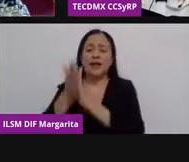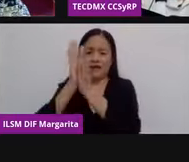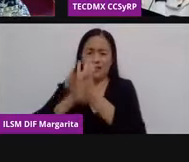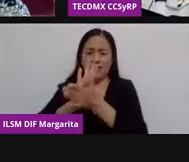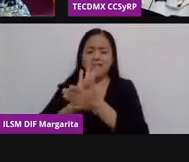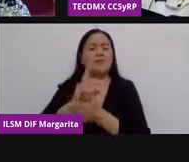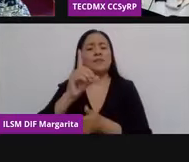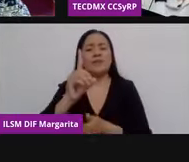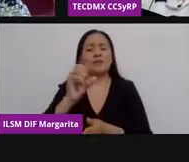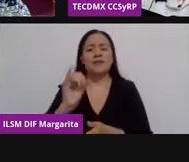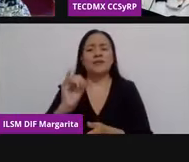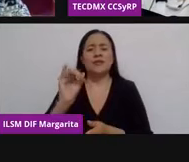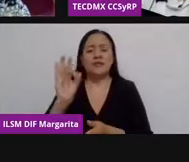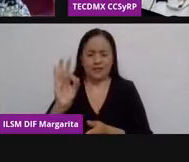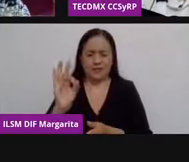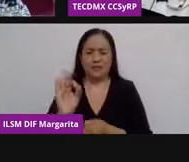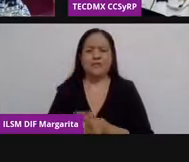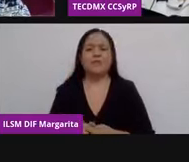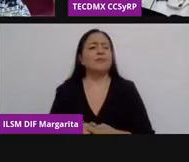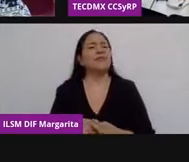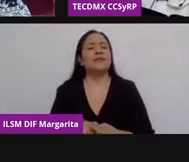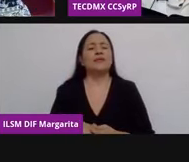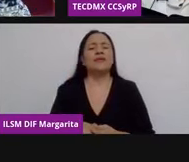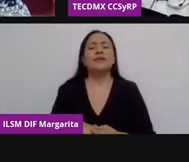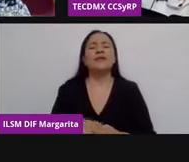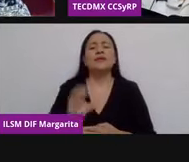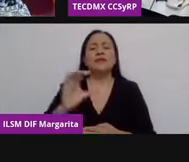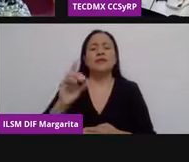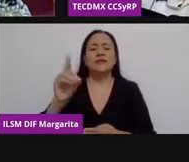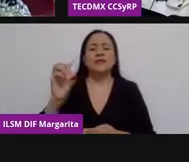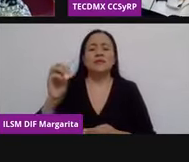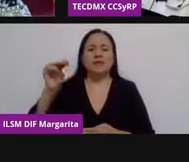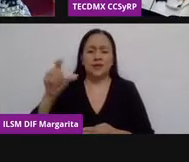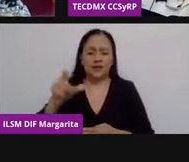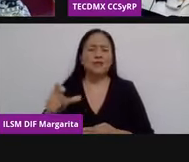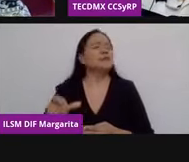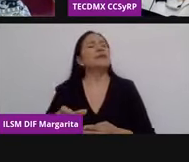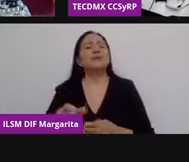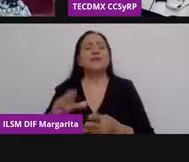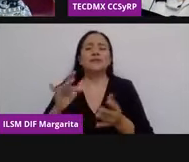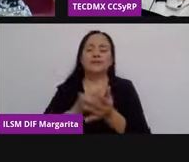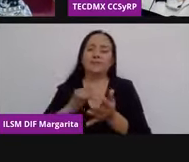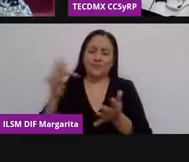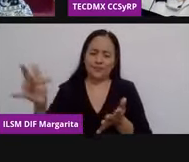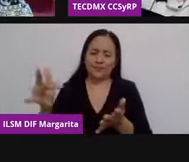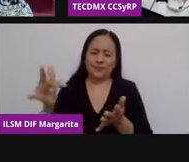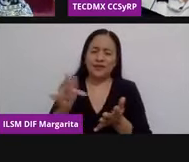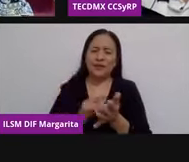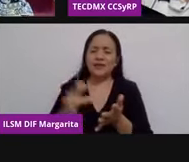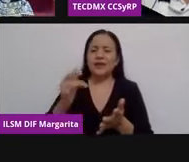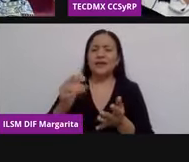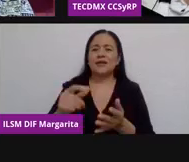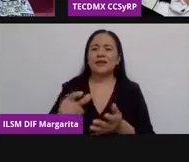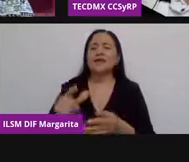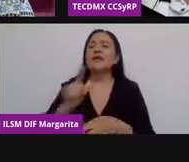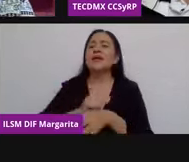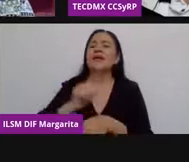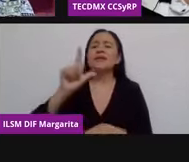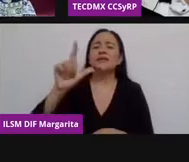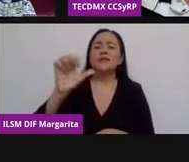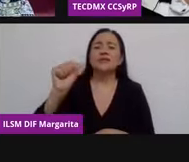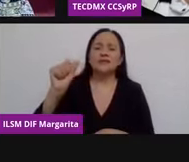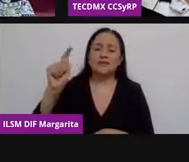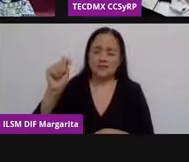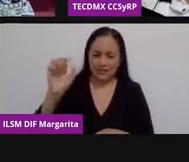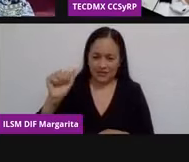Mexicana, del DIF CDMX, un abrazo caluroso también a la licenciada Estela Demián, quien encabeza esa